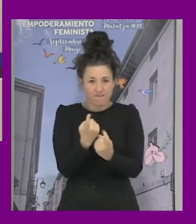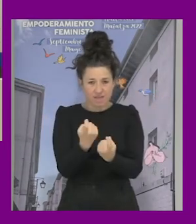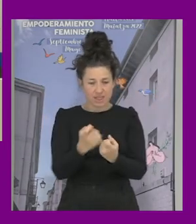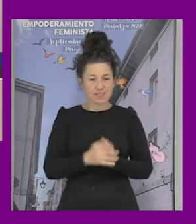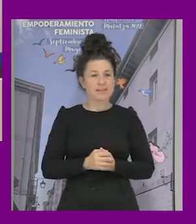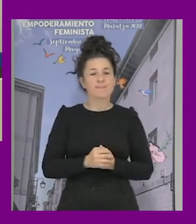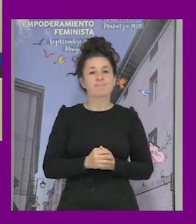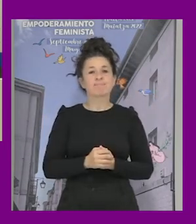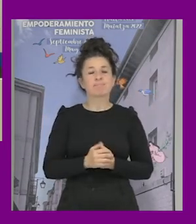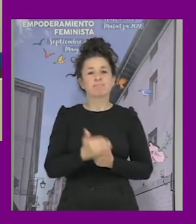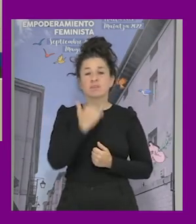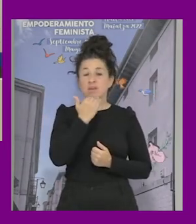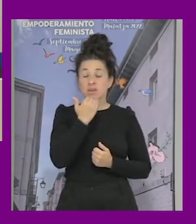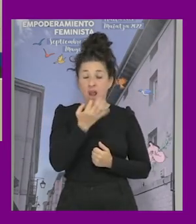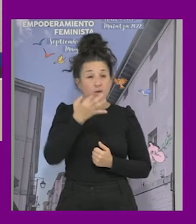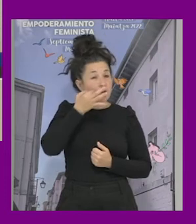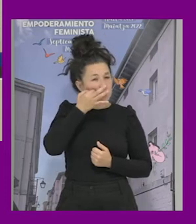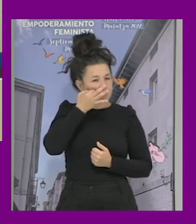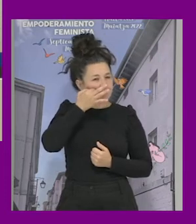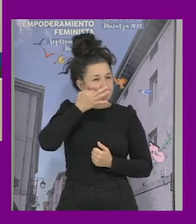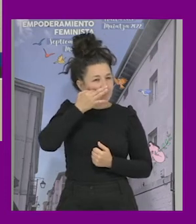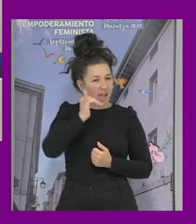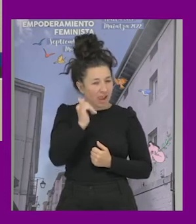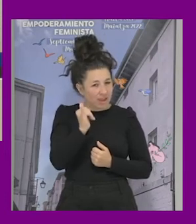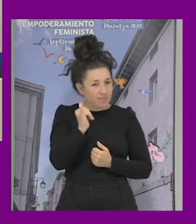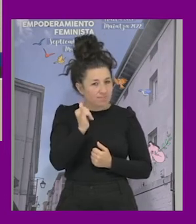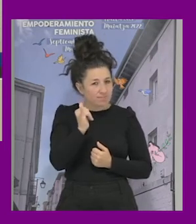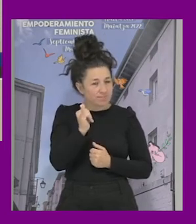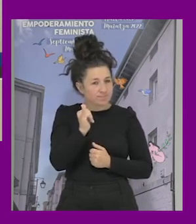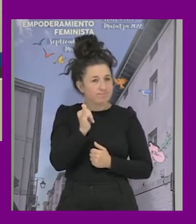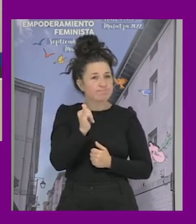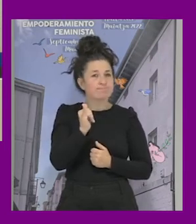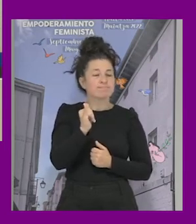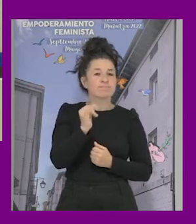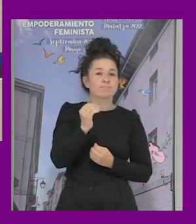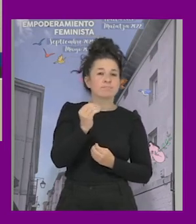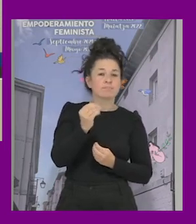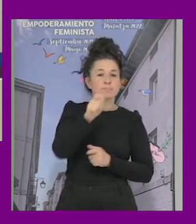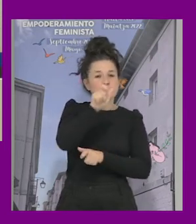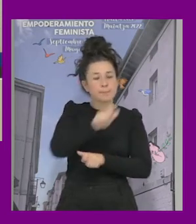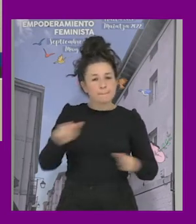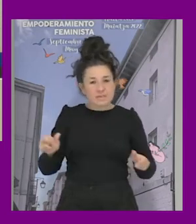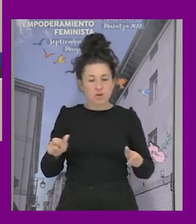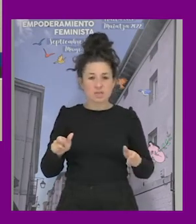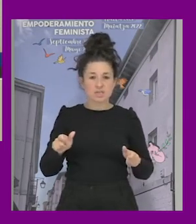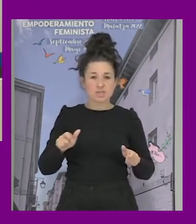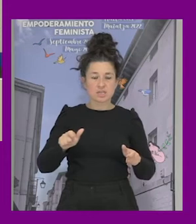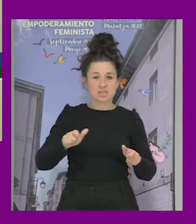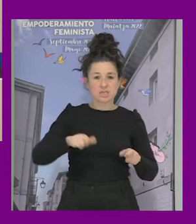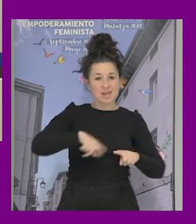y algo que está en el fondo es hasta qué punto las personas gays y lesbianas